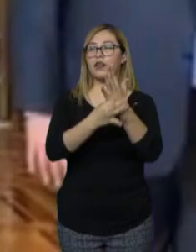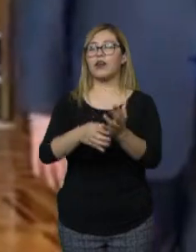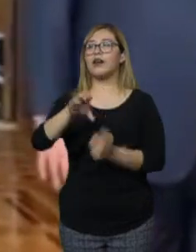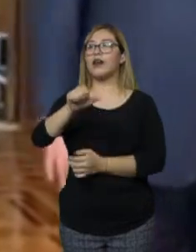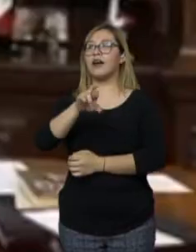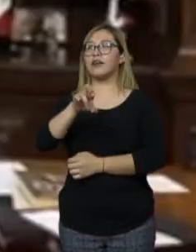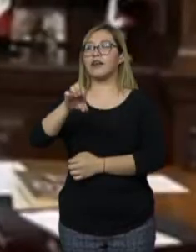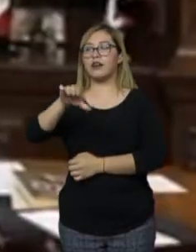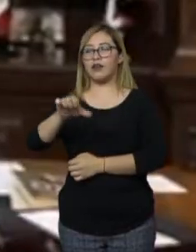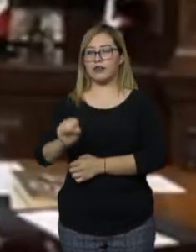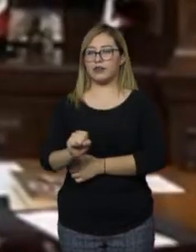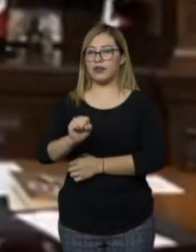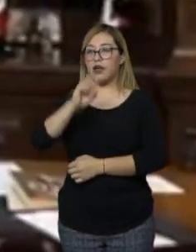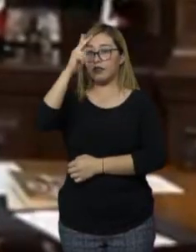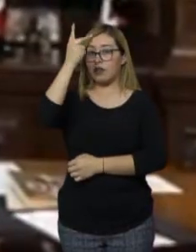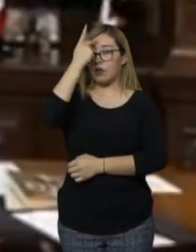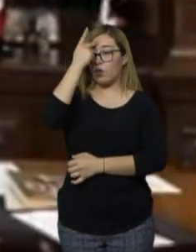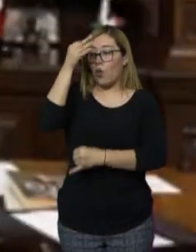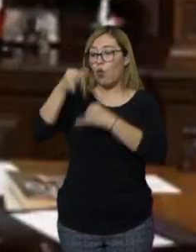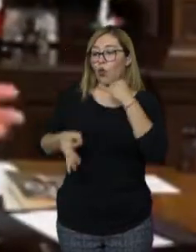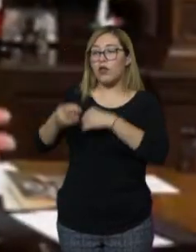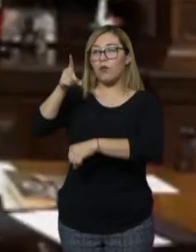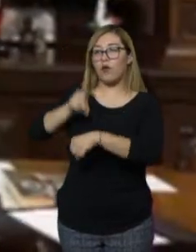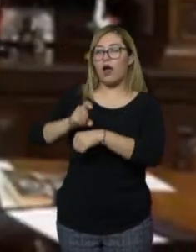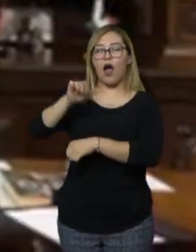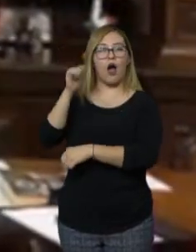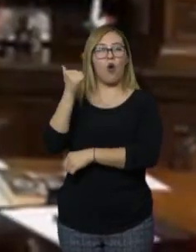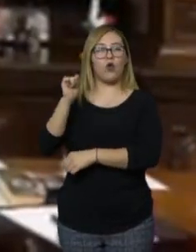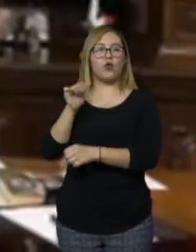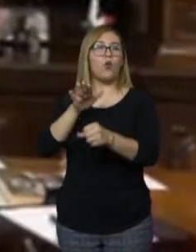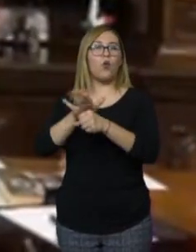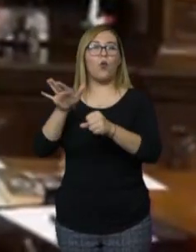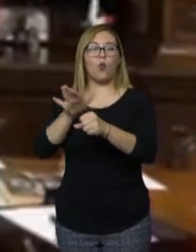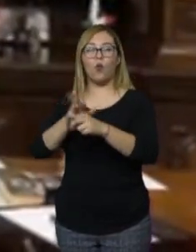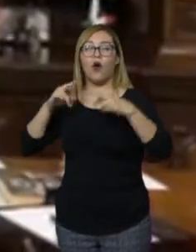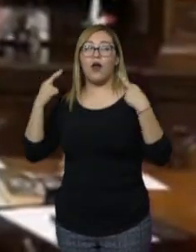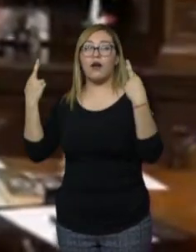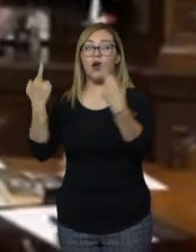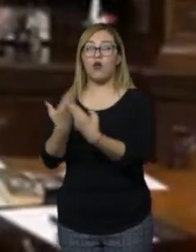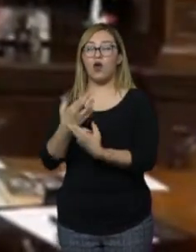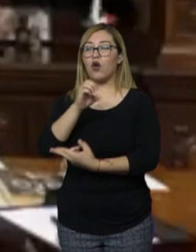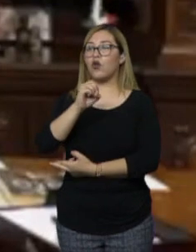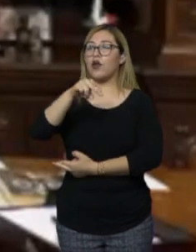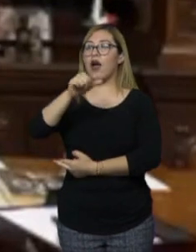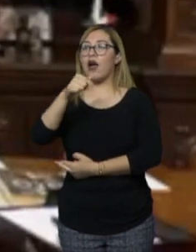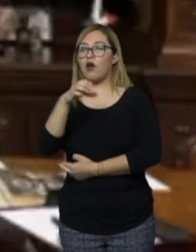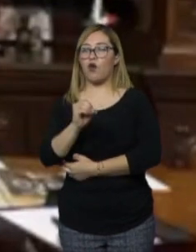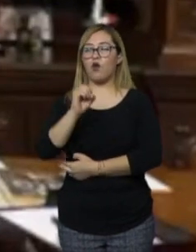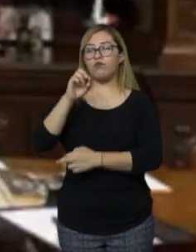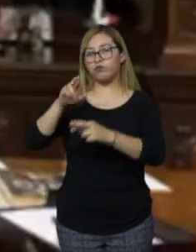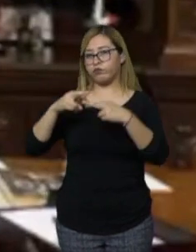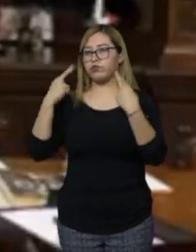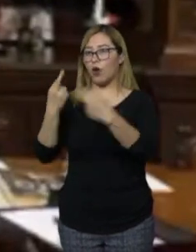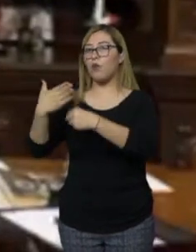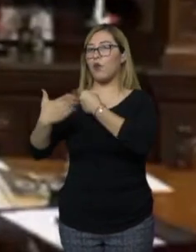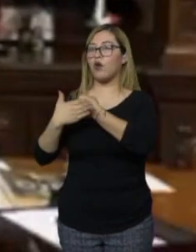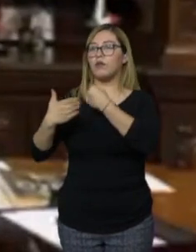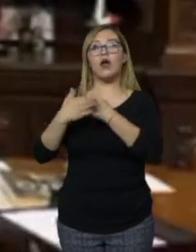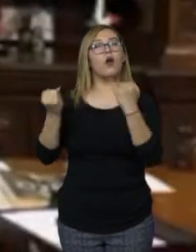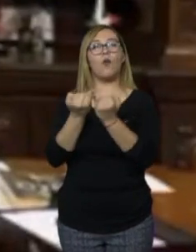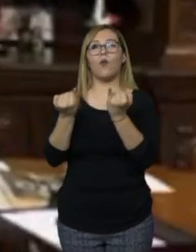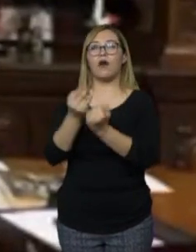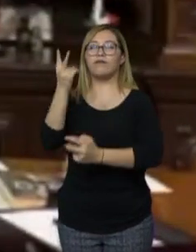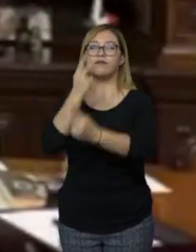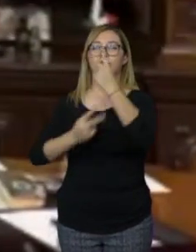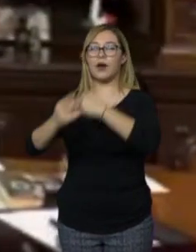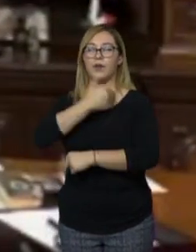agosto, San Luis Potosí será sede de la reunión plenaria de la Conferencia Nacional de Gobernadores. Estará aquí el presidente